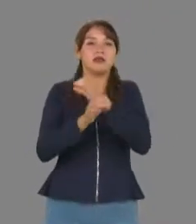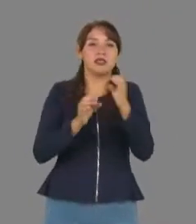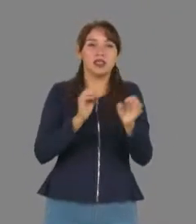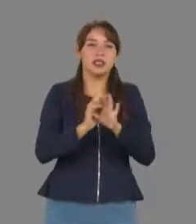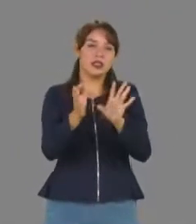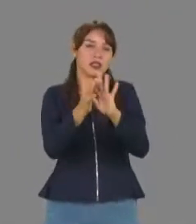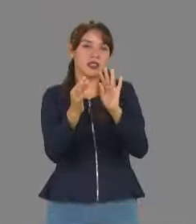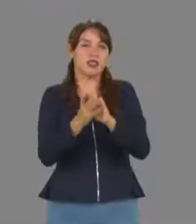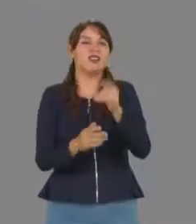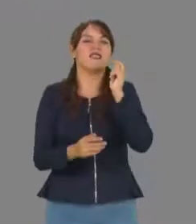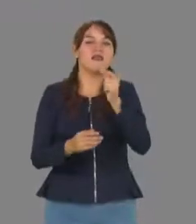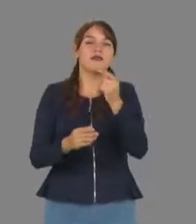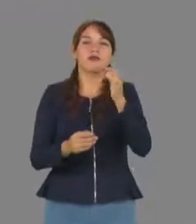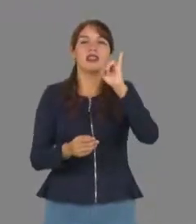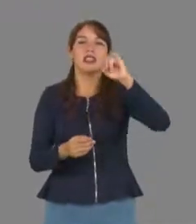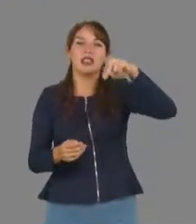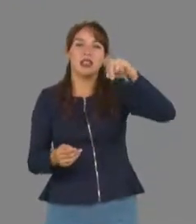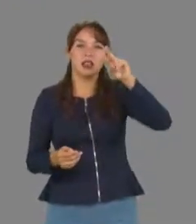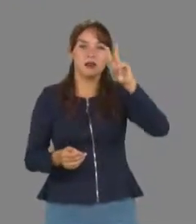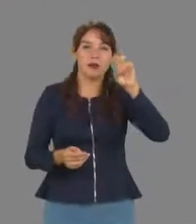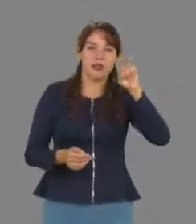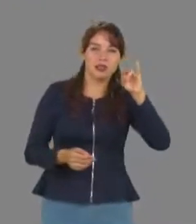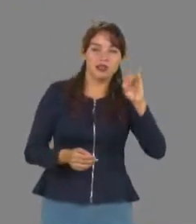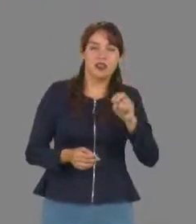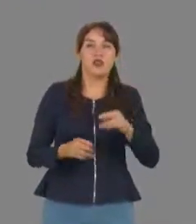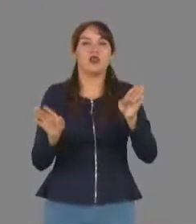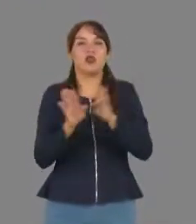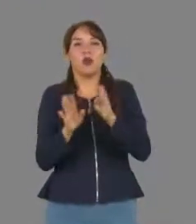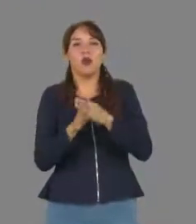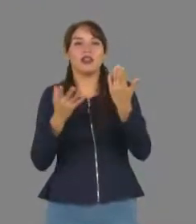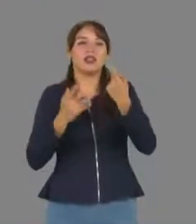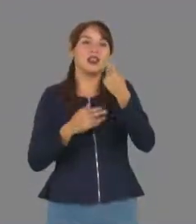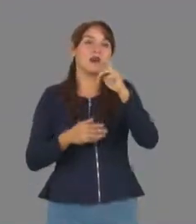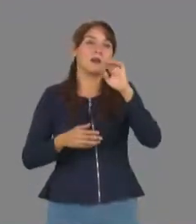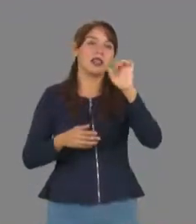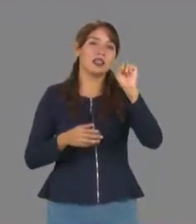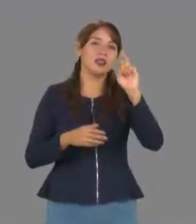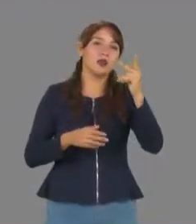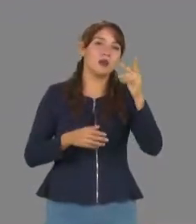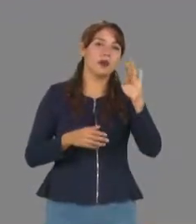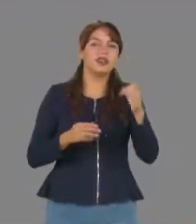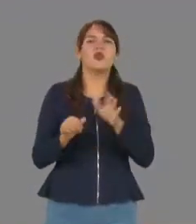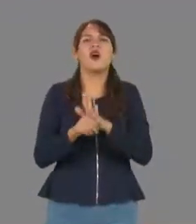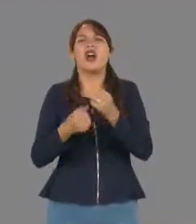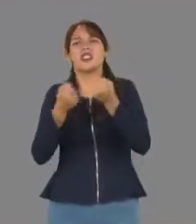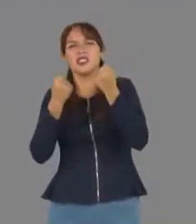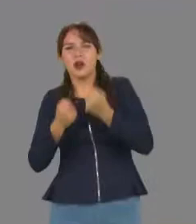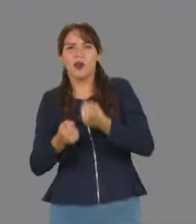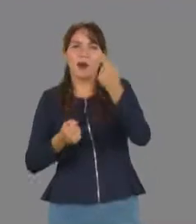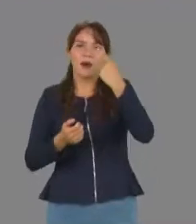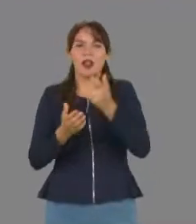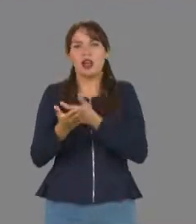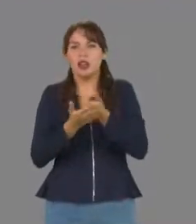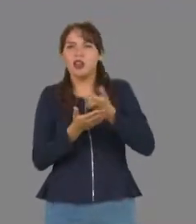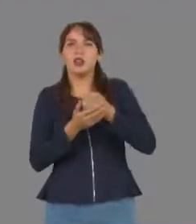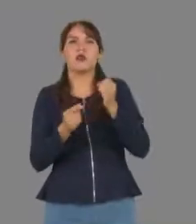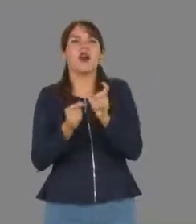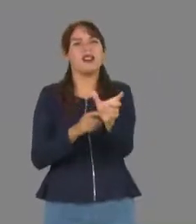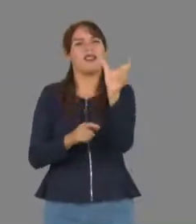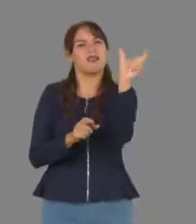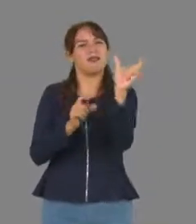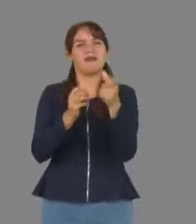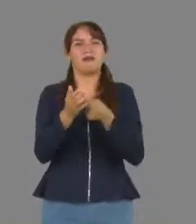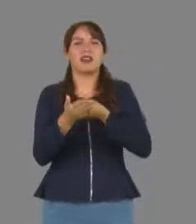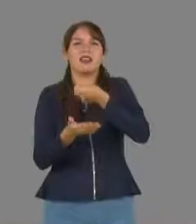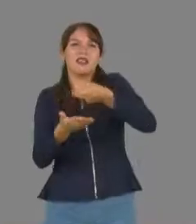una guía práctica que incluye la elaboración de un presupuesto, así como el manejo responsable de seguros, fondos de ahorro y tarjetas de crédito, con el